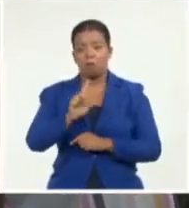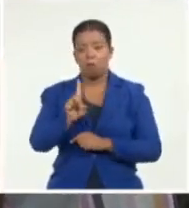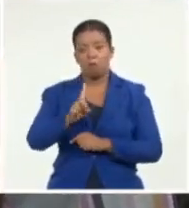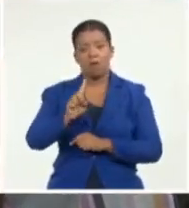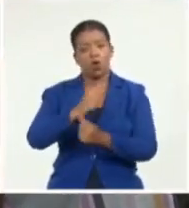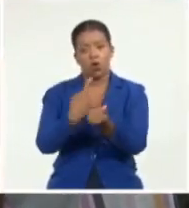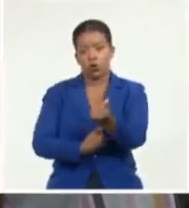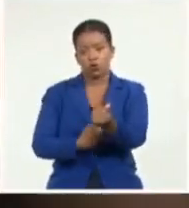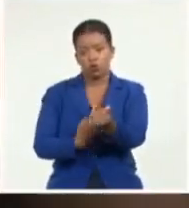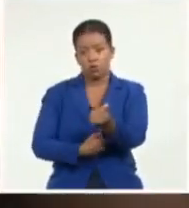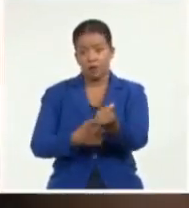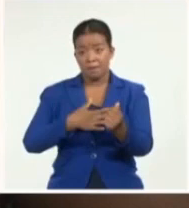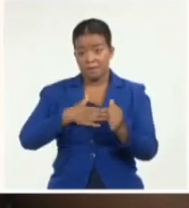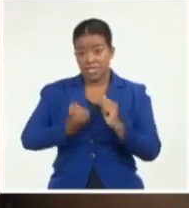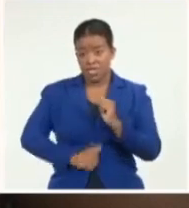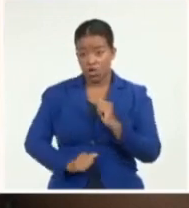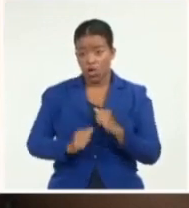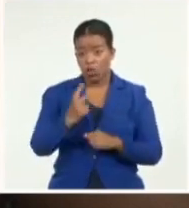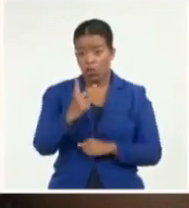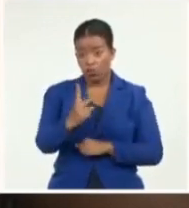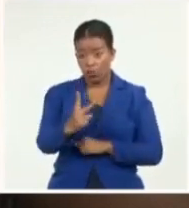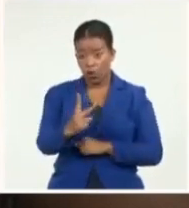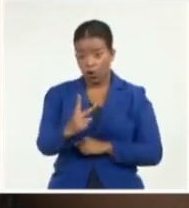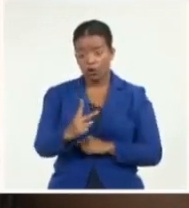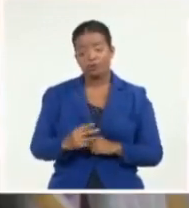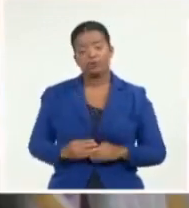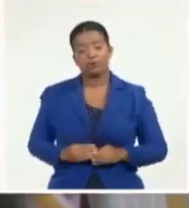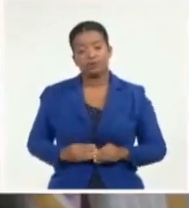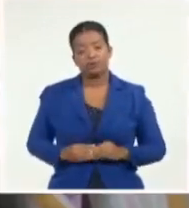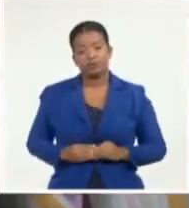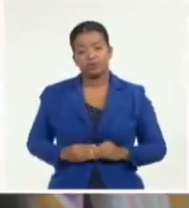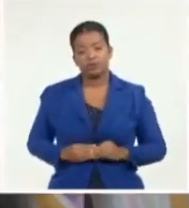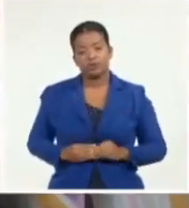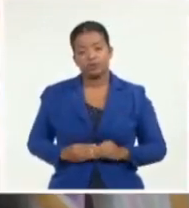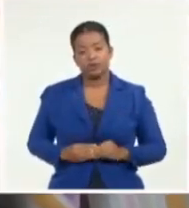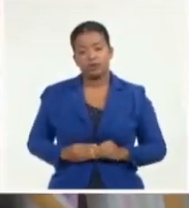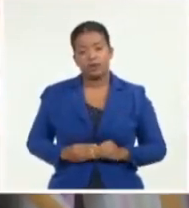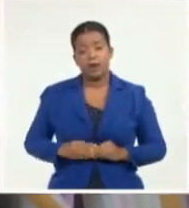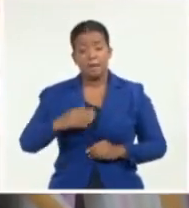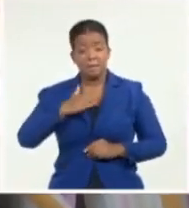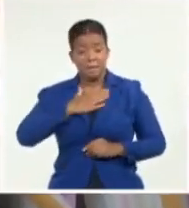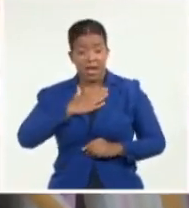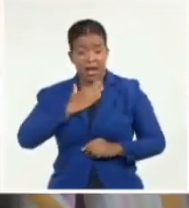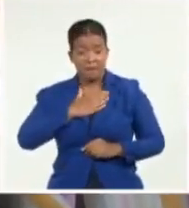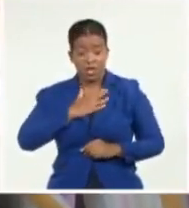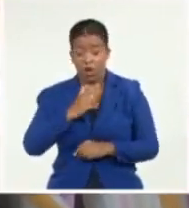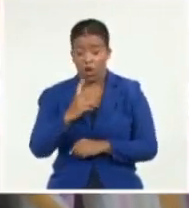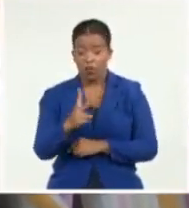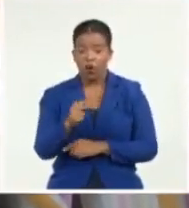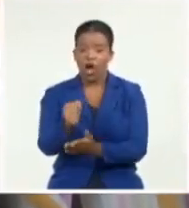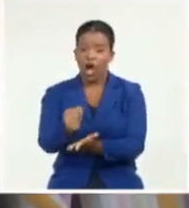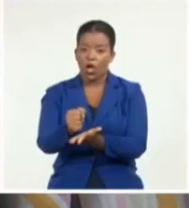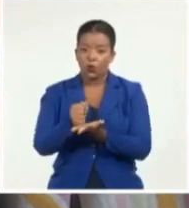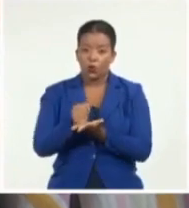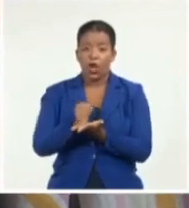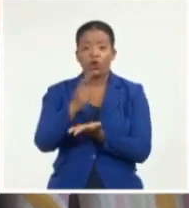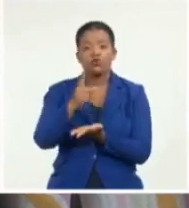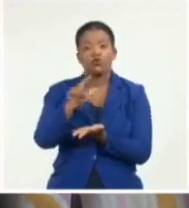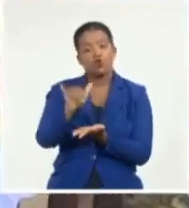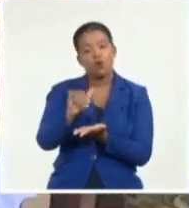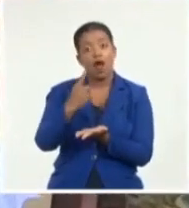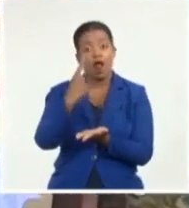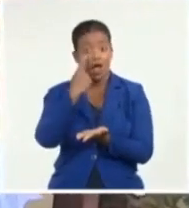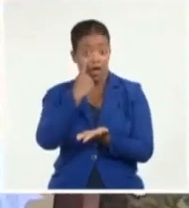hijos, como son dos, yo considero que cada uno forma parte de mis ojos. Uno es mi ojo derecho y quizás el otro a la